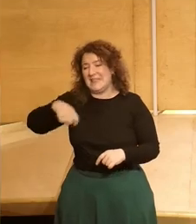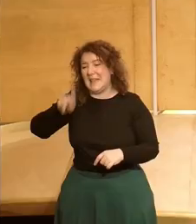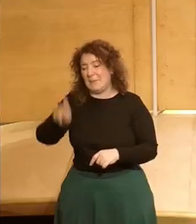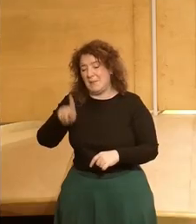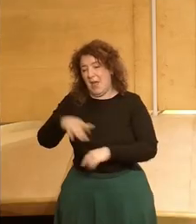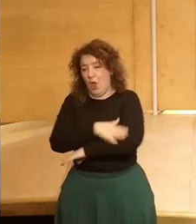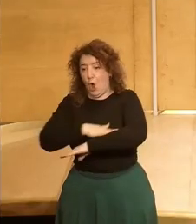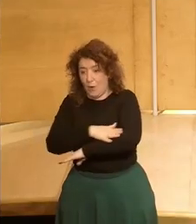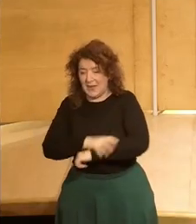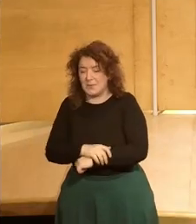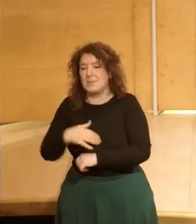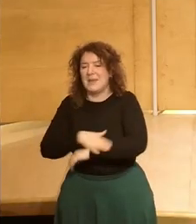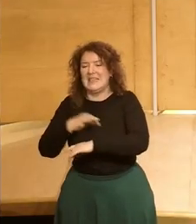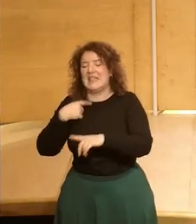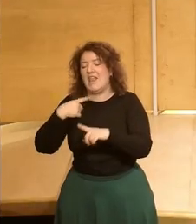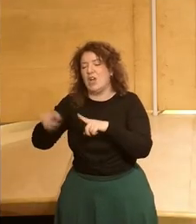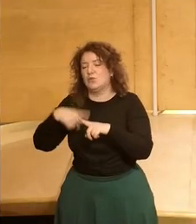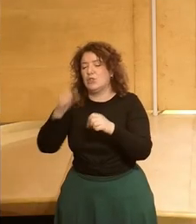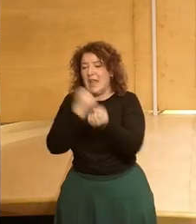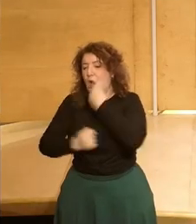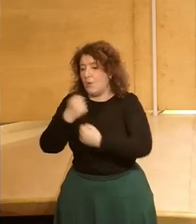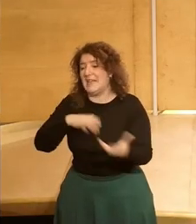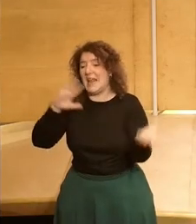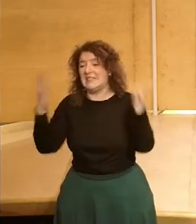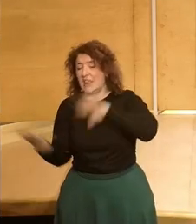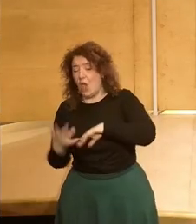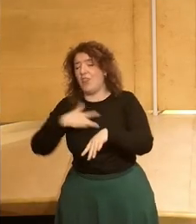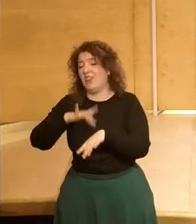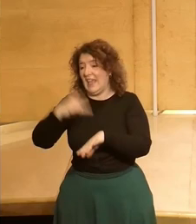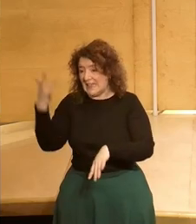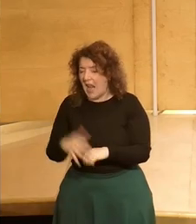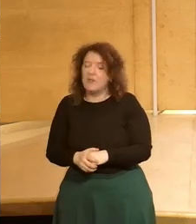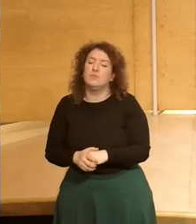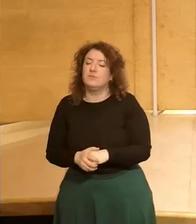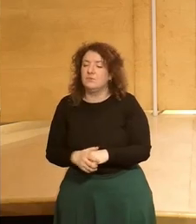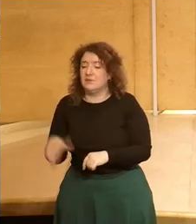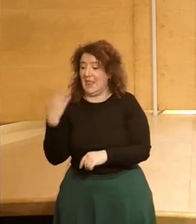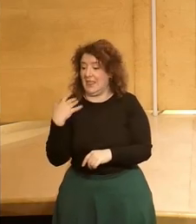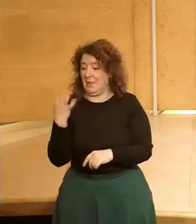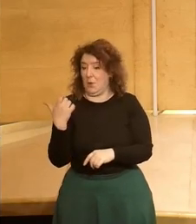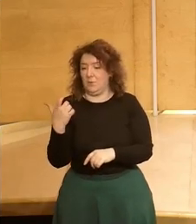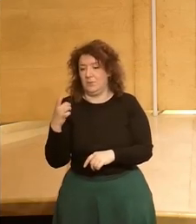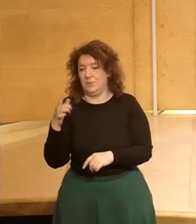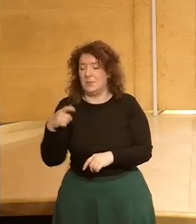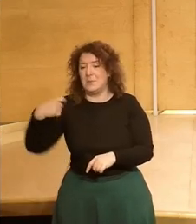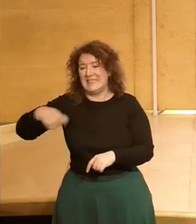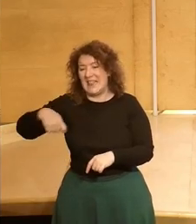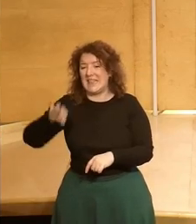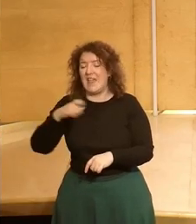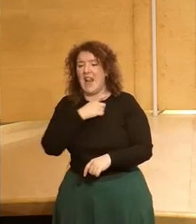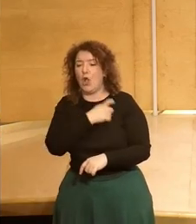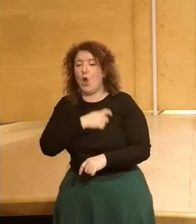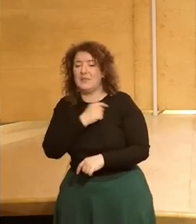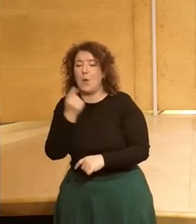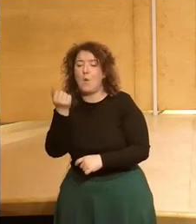primera del Gobierno y ministra de Asuntos Económicos y Transición Digital que también ha sido recientemente elegida, presidenta del Comité